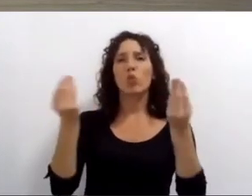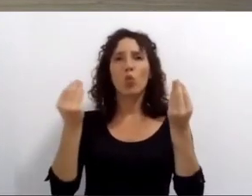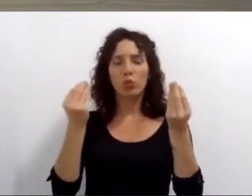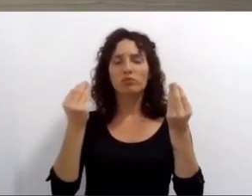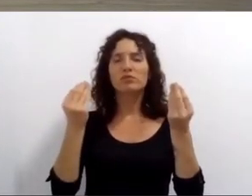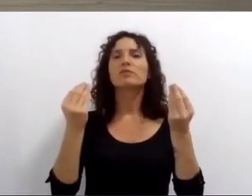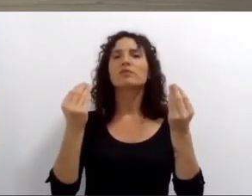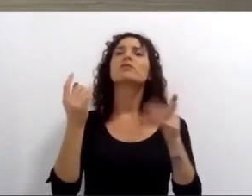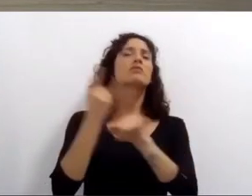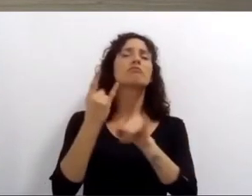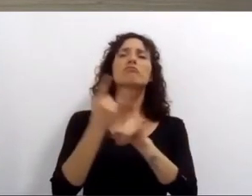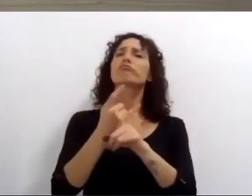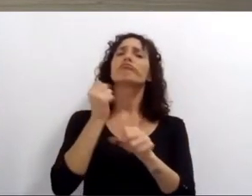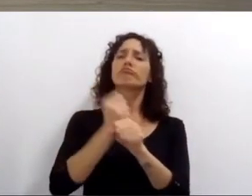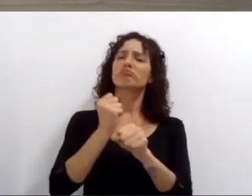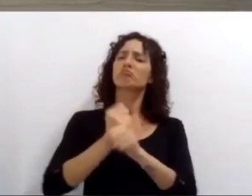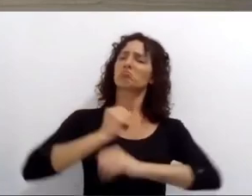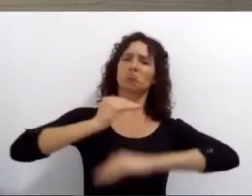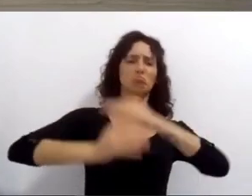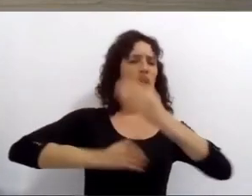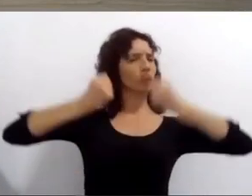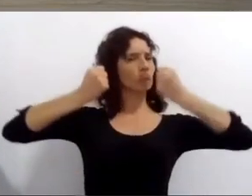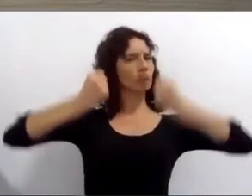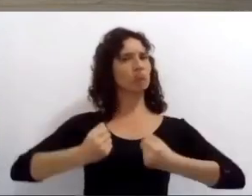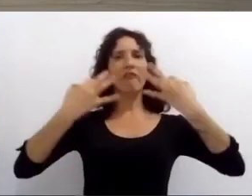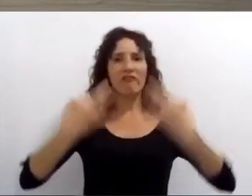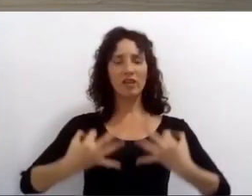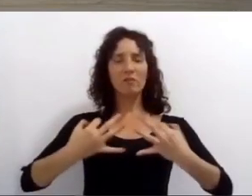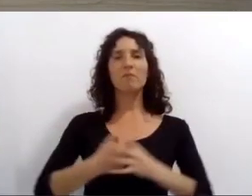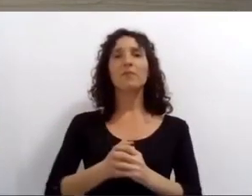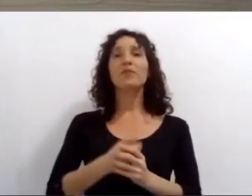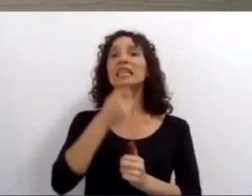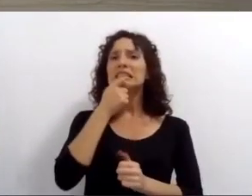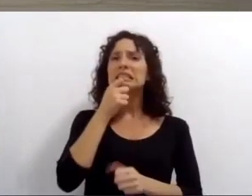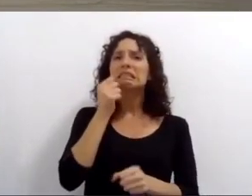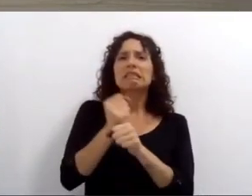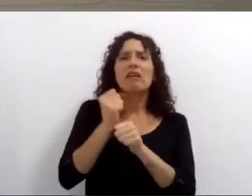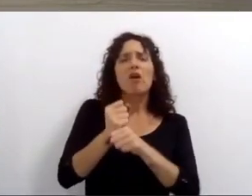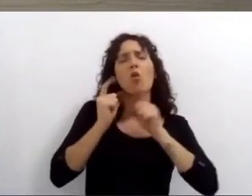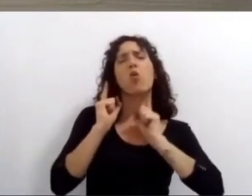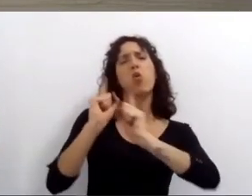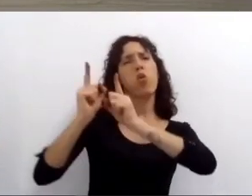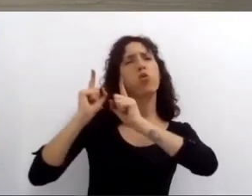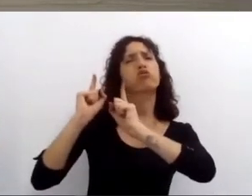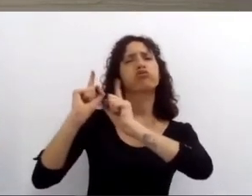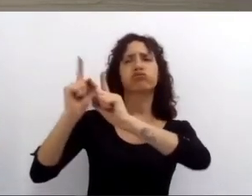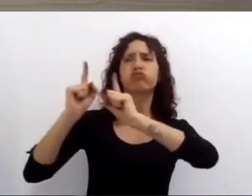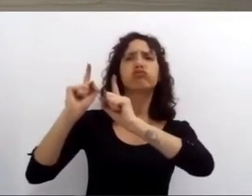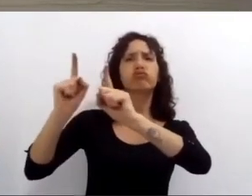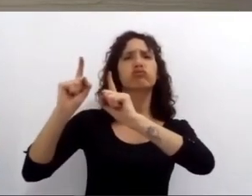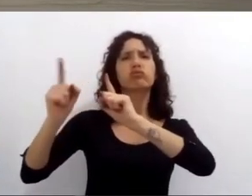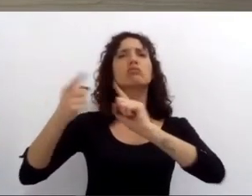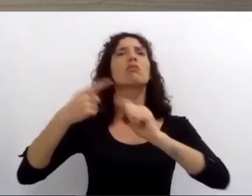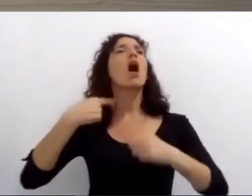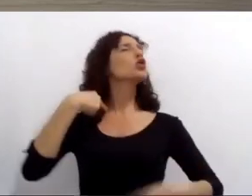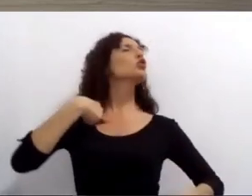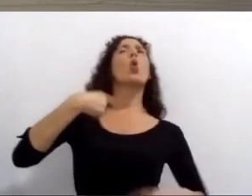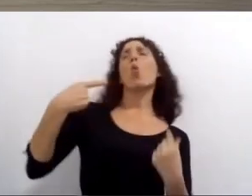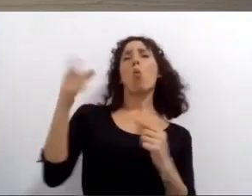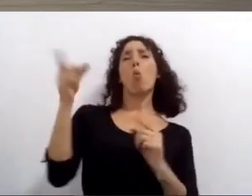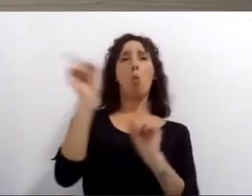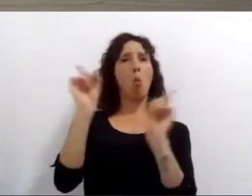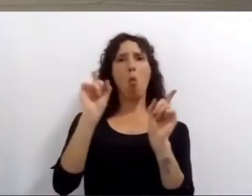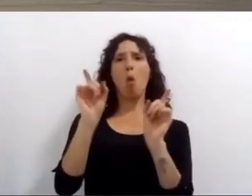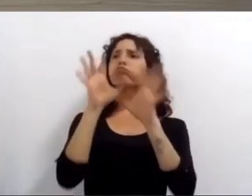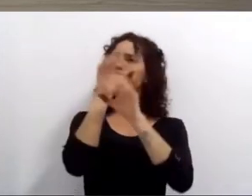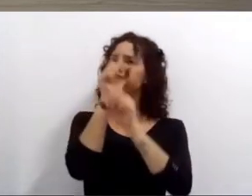llevaremos a fondo la convicción de que solo el trabajo constante y silencioso construye tejidos que cambian